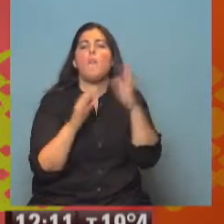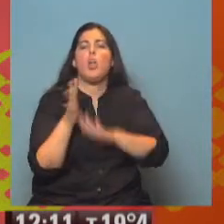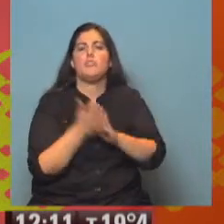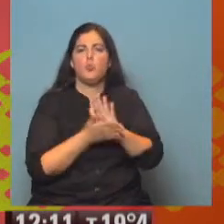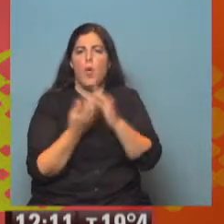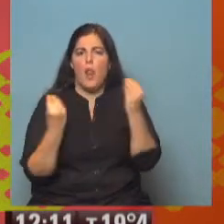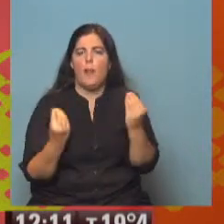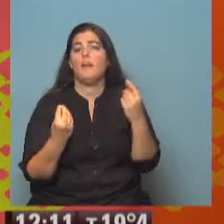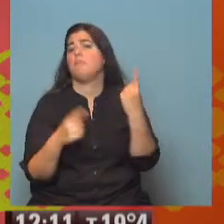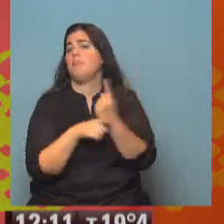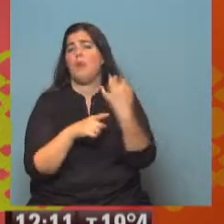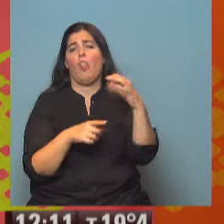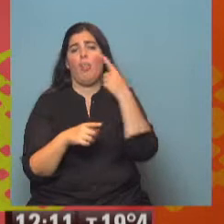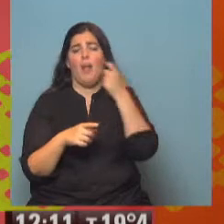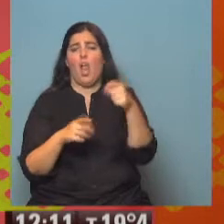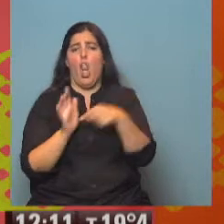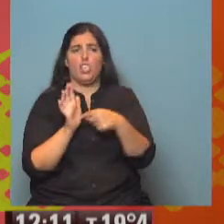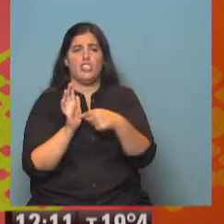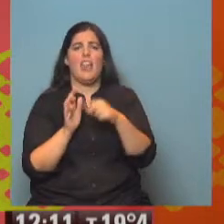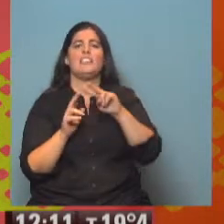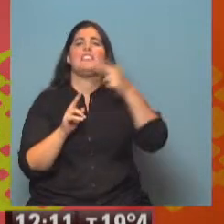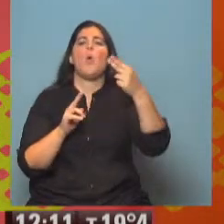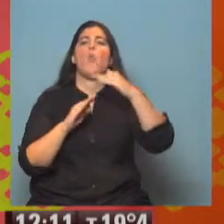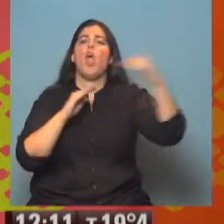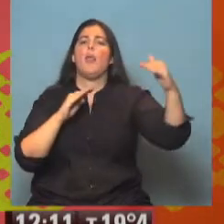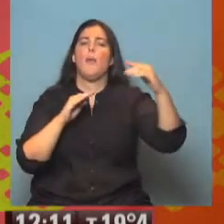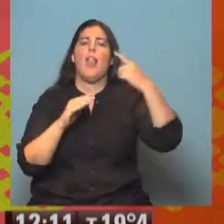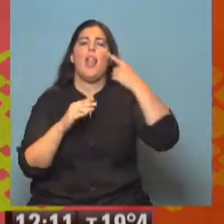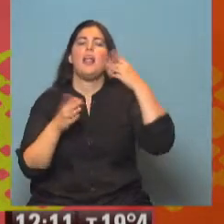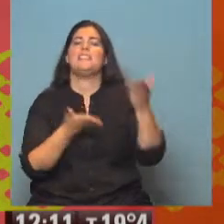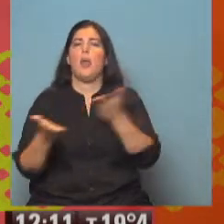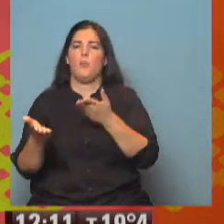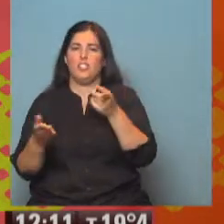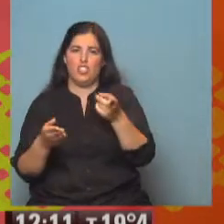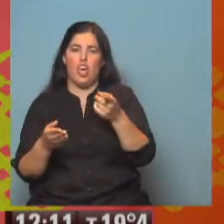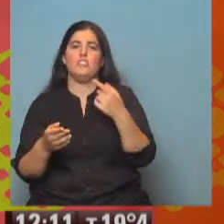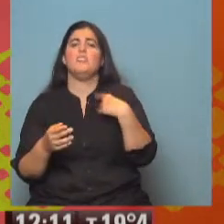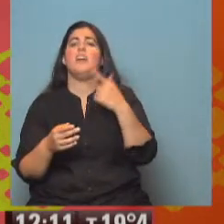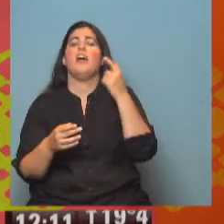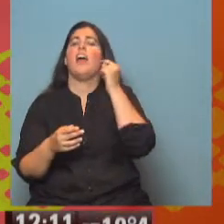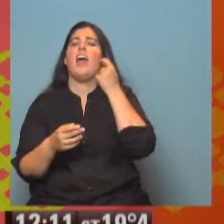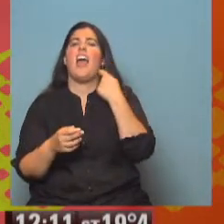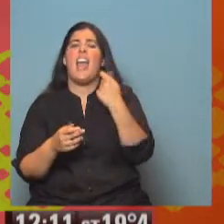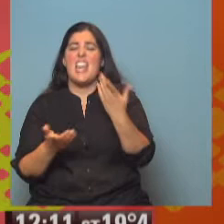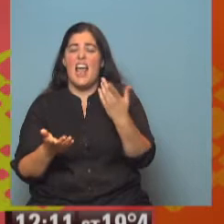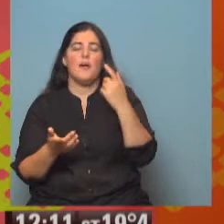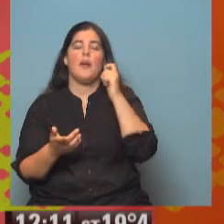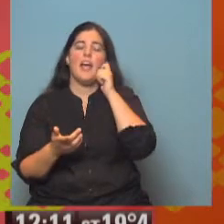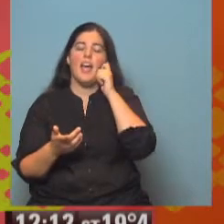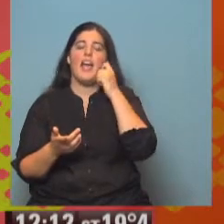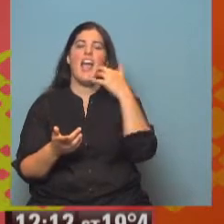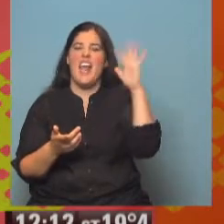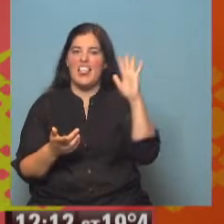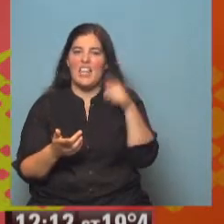Debiendo reconocer la prestación de segundo nivel, que ni es ni más ni menos que la prestación de geriatría. ¿Por qué? Porque la prestación de